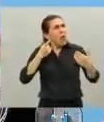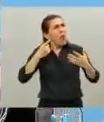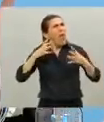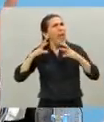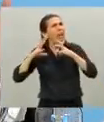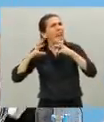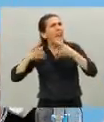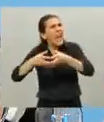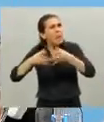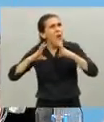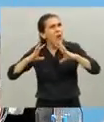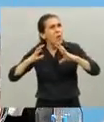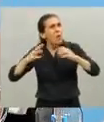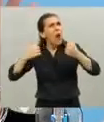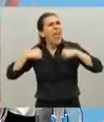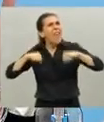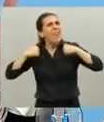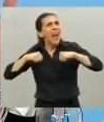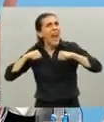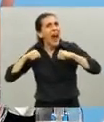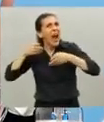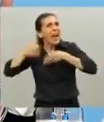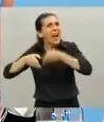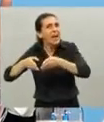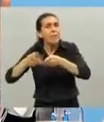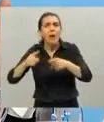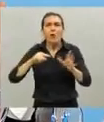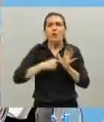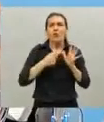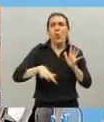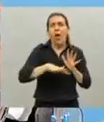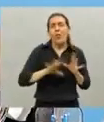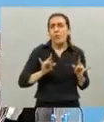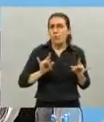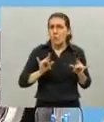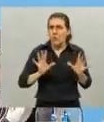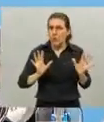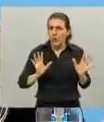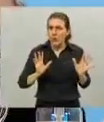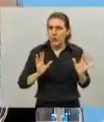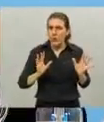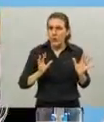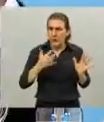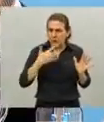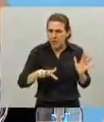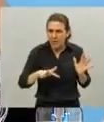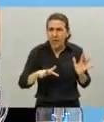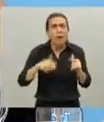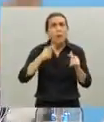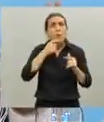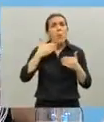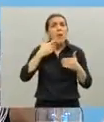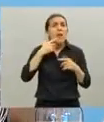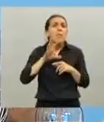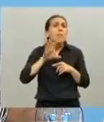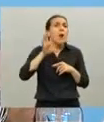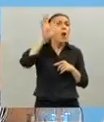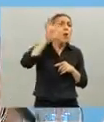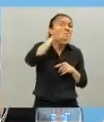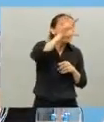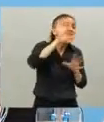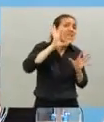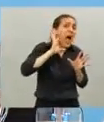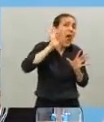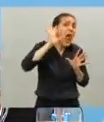equipos y demás pero acá en la ciudad de Buenos Aires la cosa es muy complicada ¿se entiende? ahora tal vez en algún lugar del interior eso se pueda